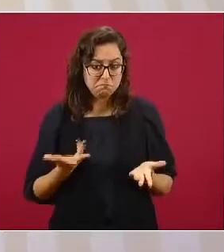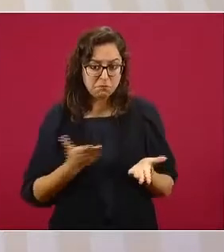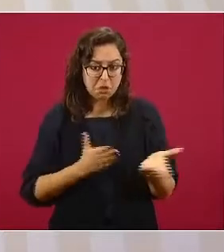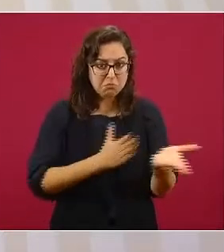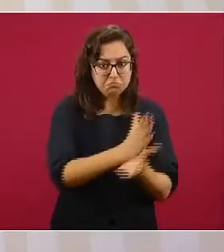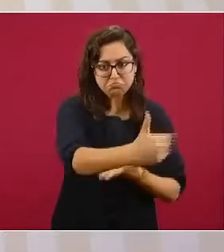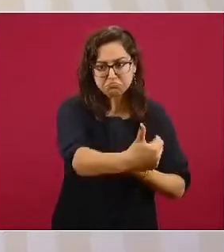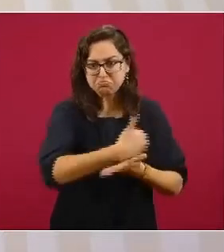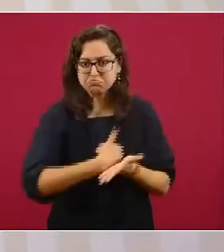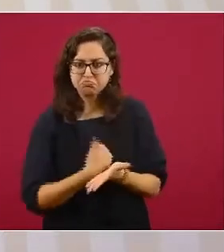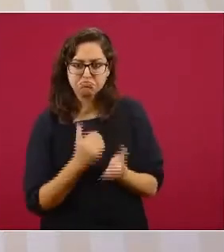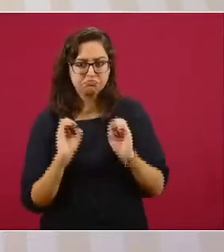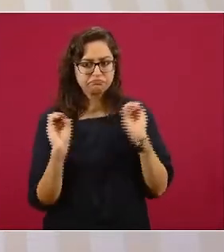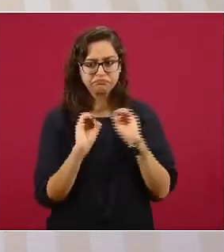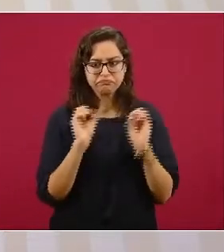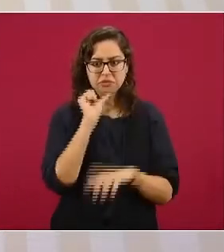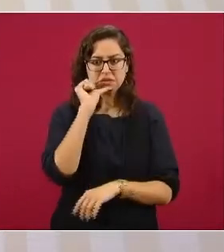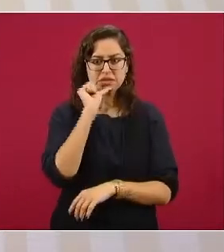intervención.